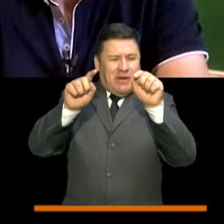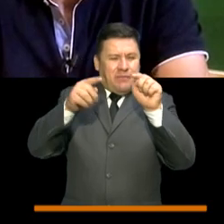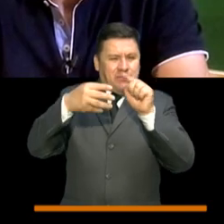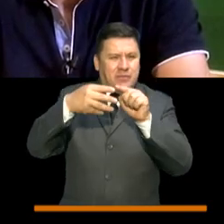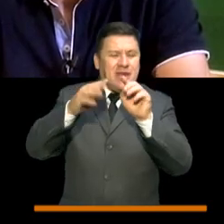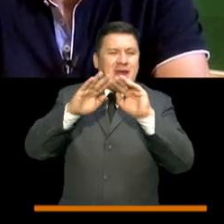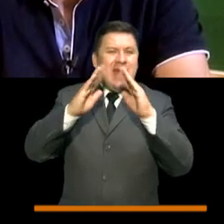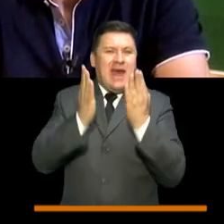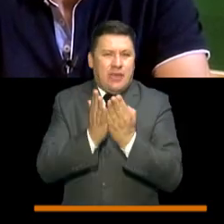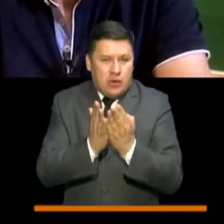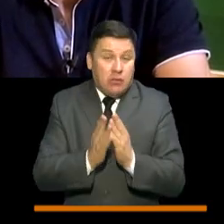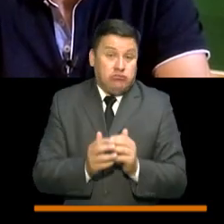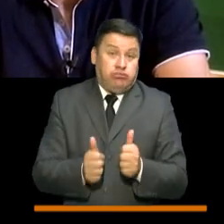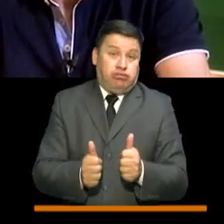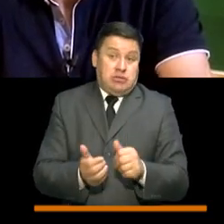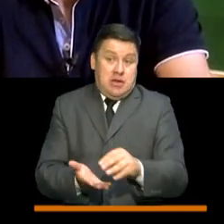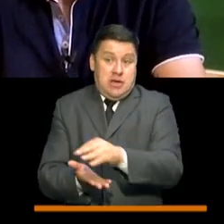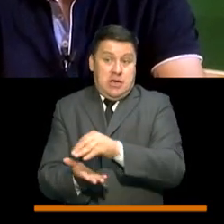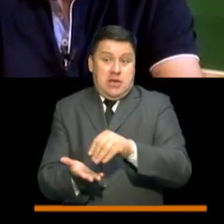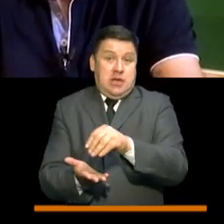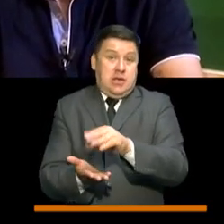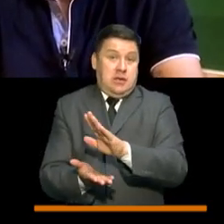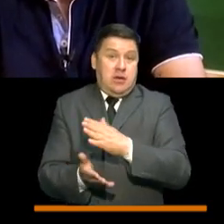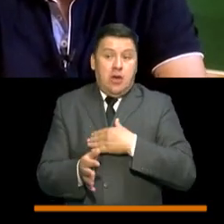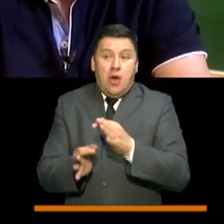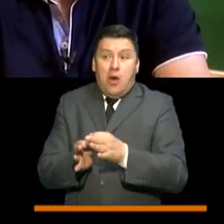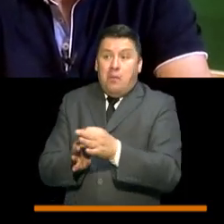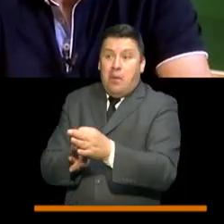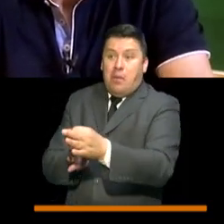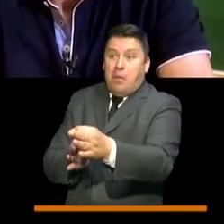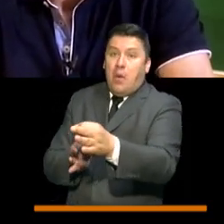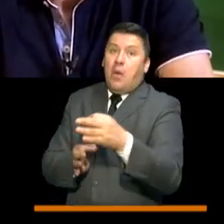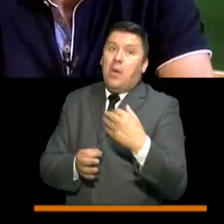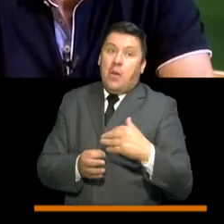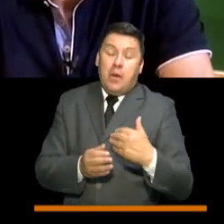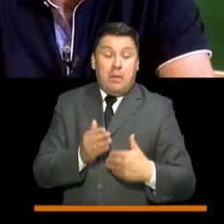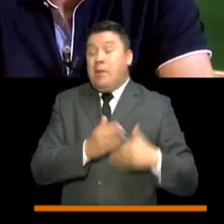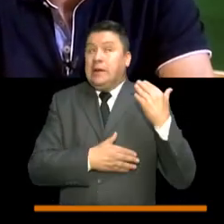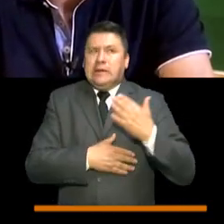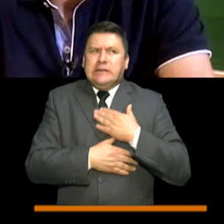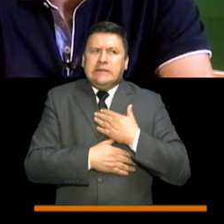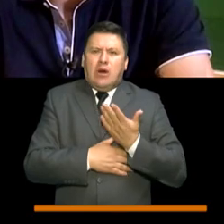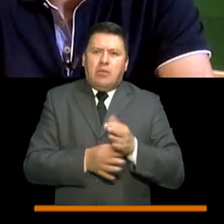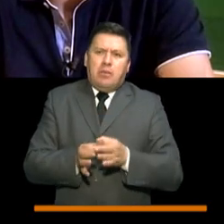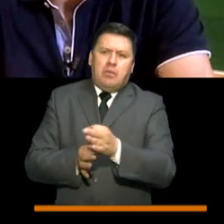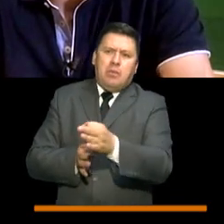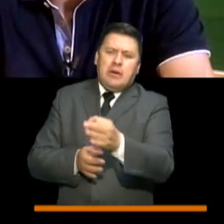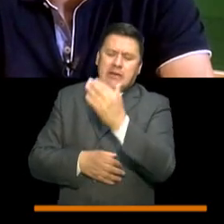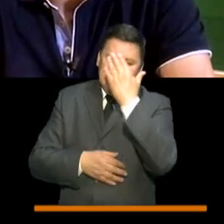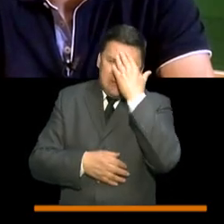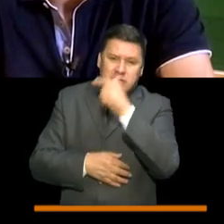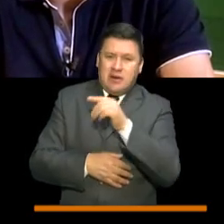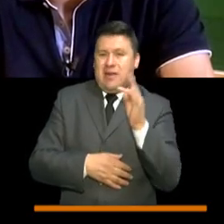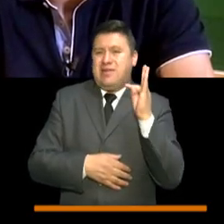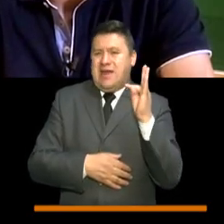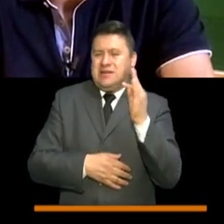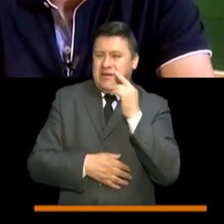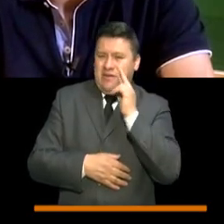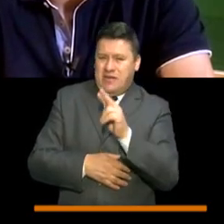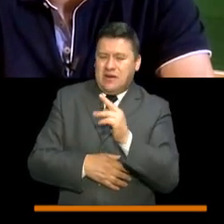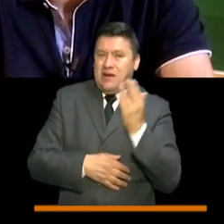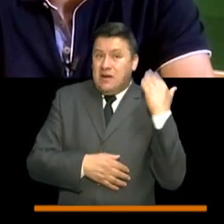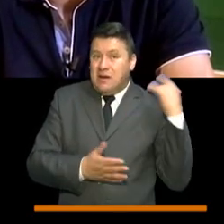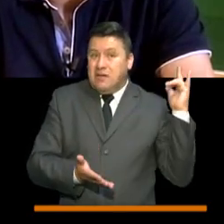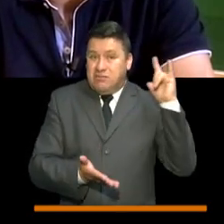decirles que, bueno, para el Atlántico, para nuestros municipios, fue un reto mayor. Usted ha sido testigo porque desde las primeras